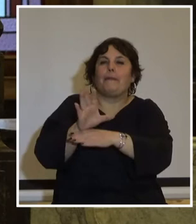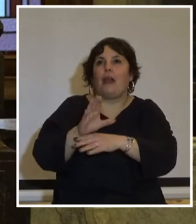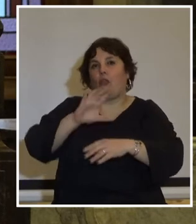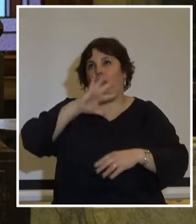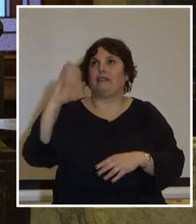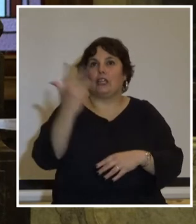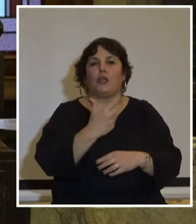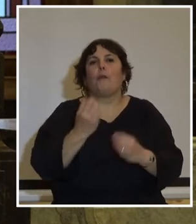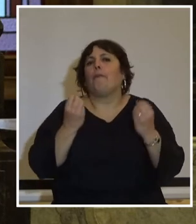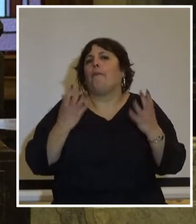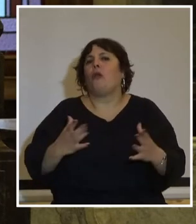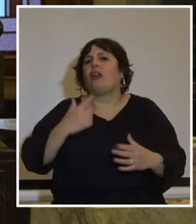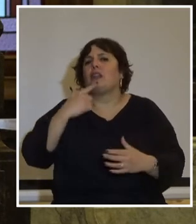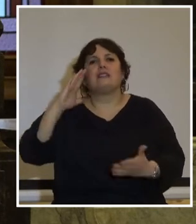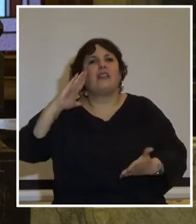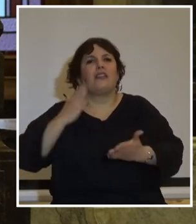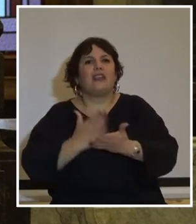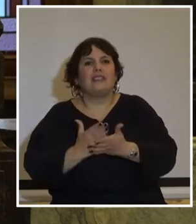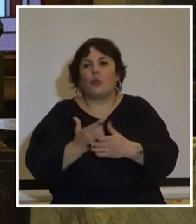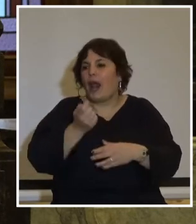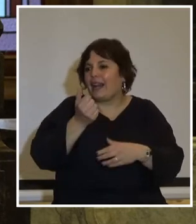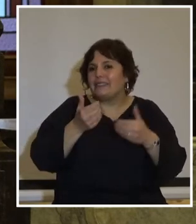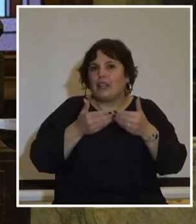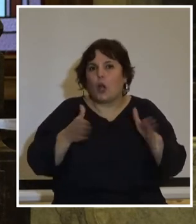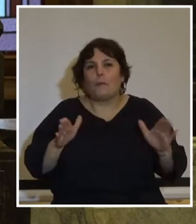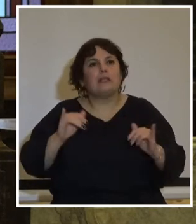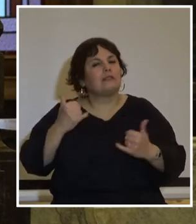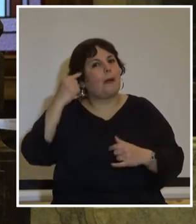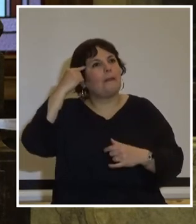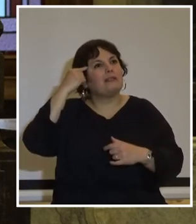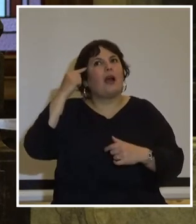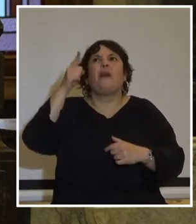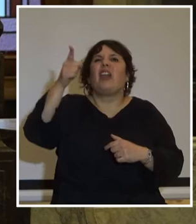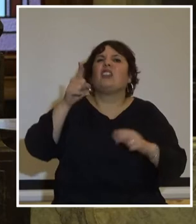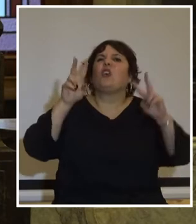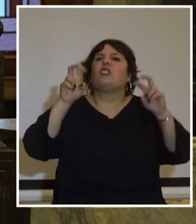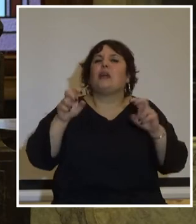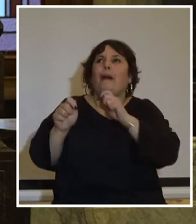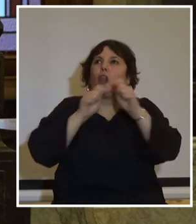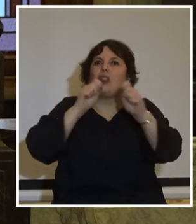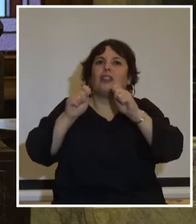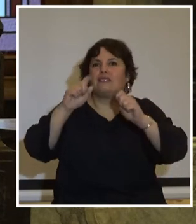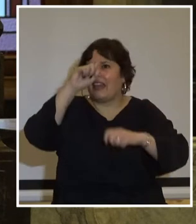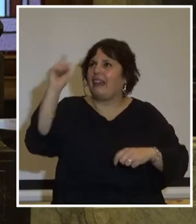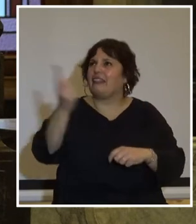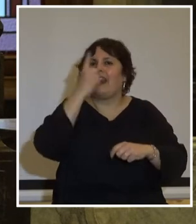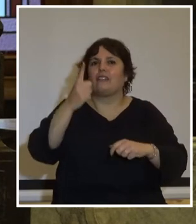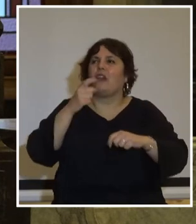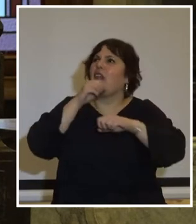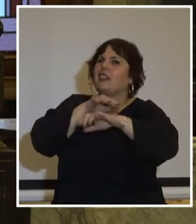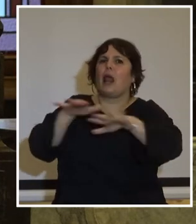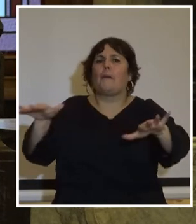exterior porque la dictadura que recién comenzaba ya consideraba que estas agencias internacionales de noticias transmitían